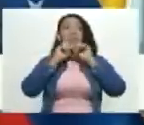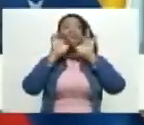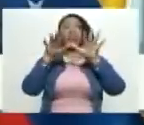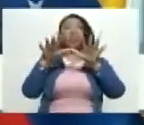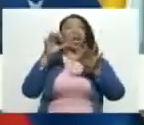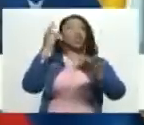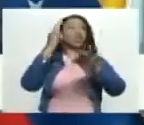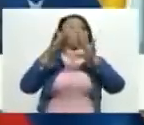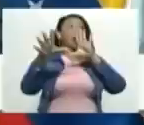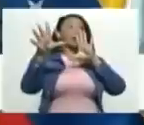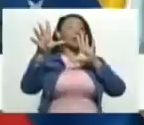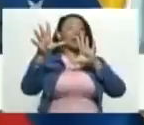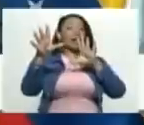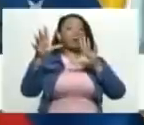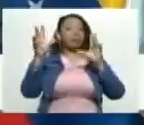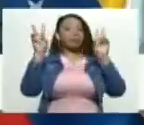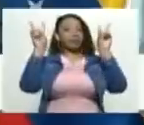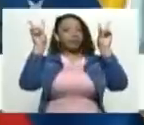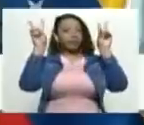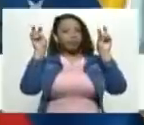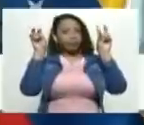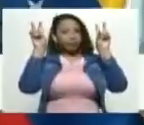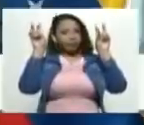entre comillas